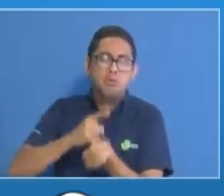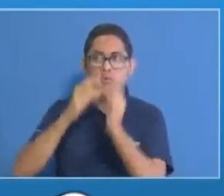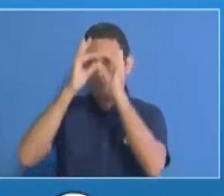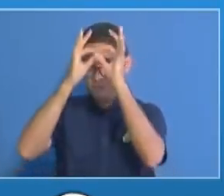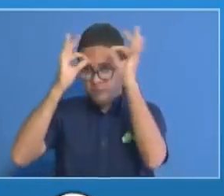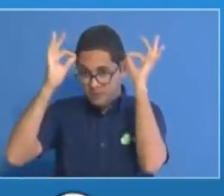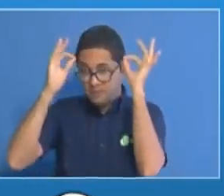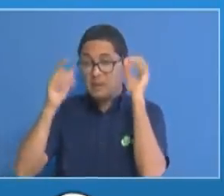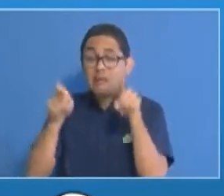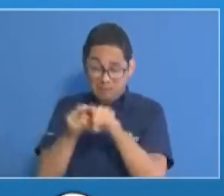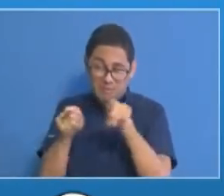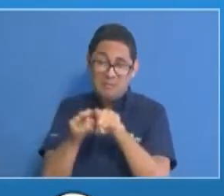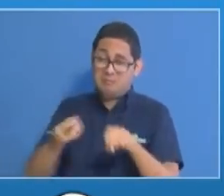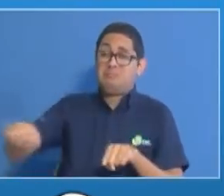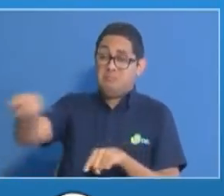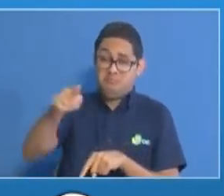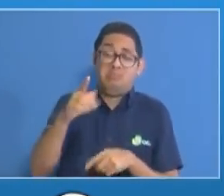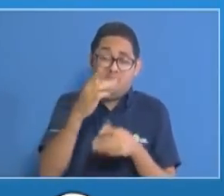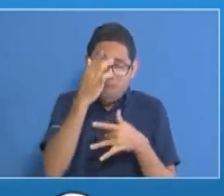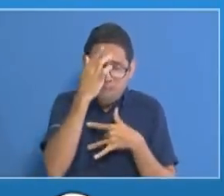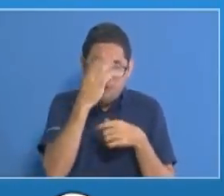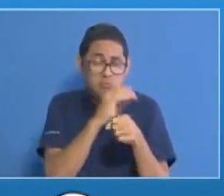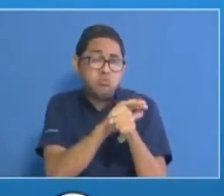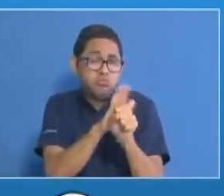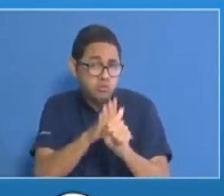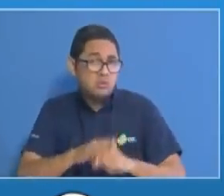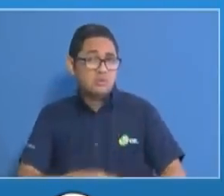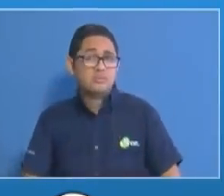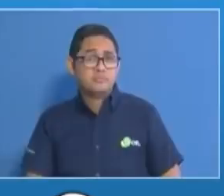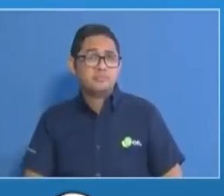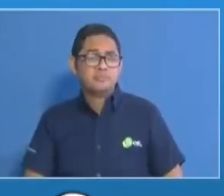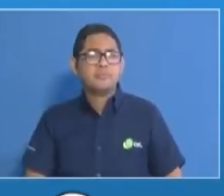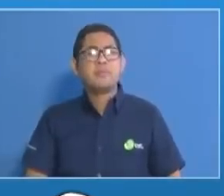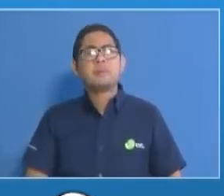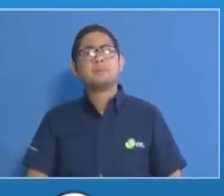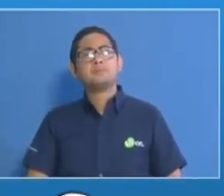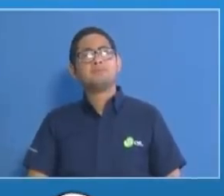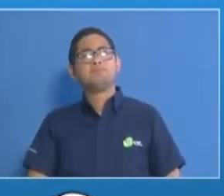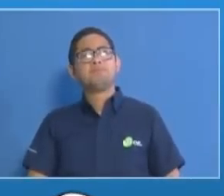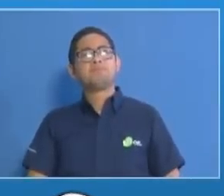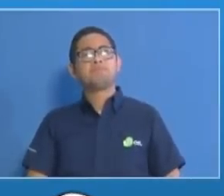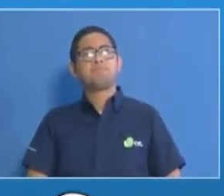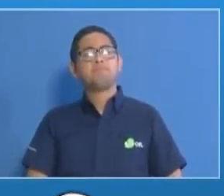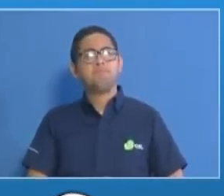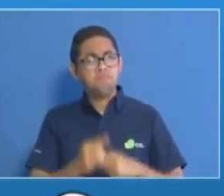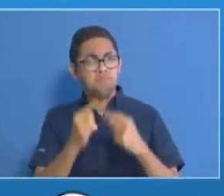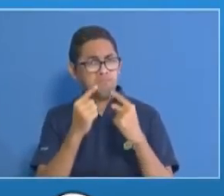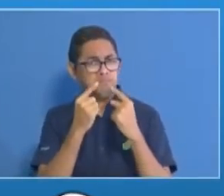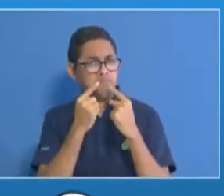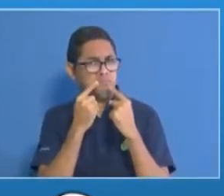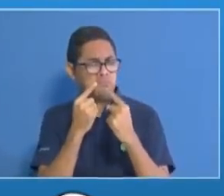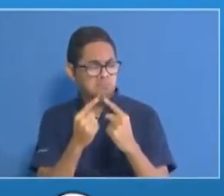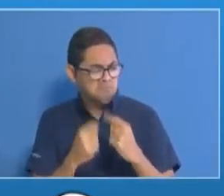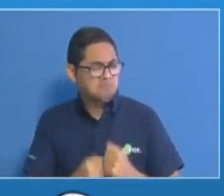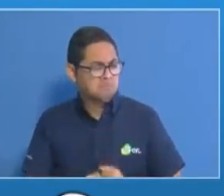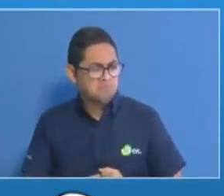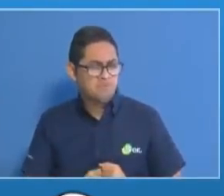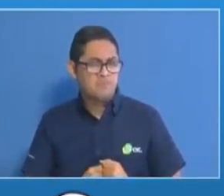de infecciones por el COVID-19. Básicamente podemos decir que